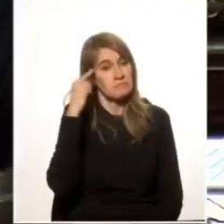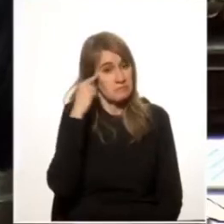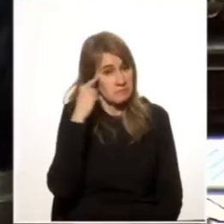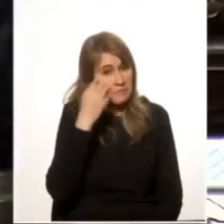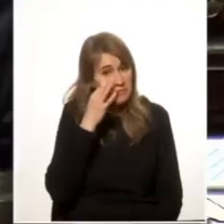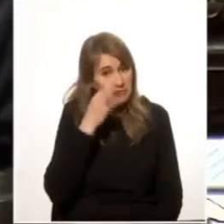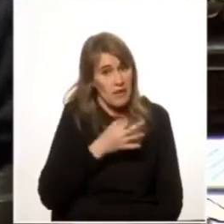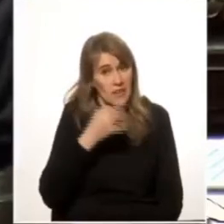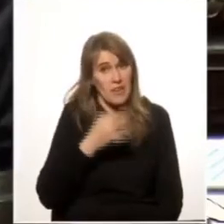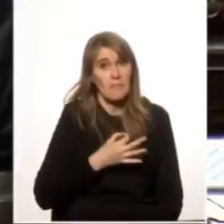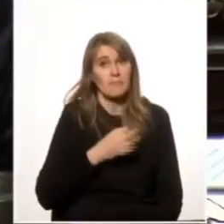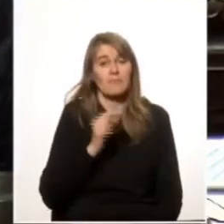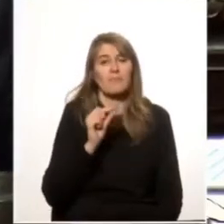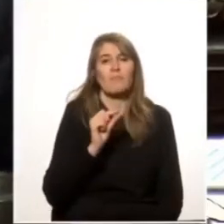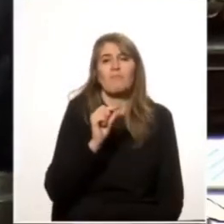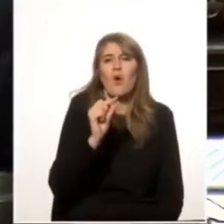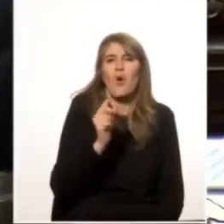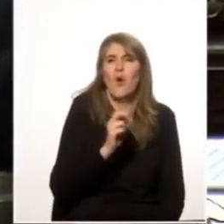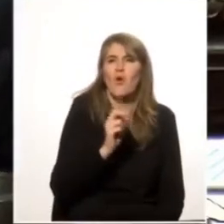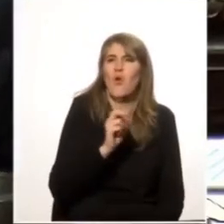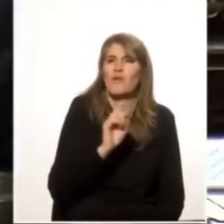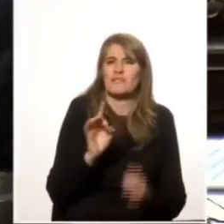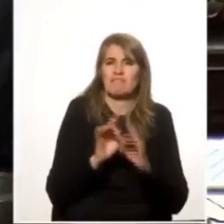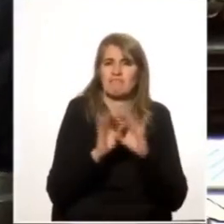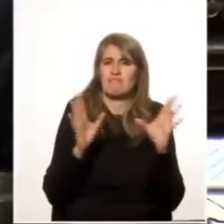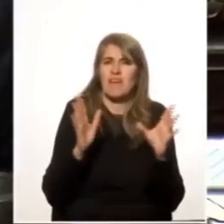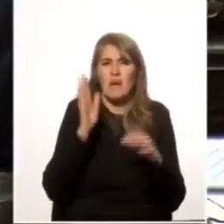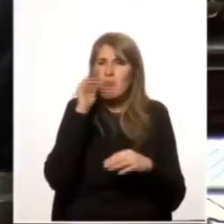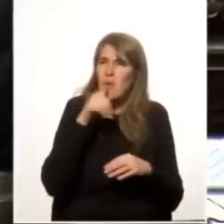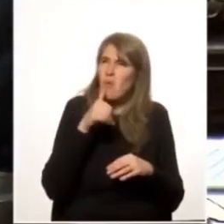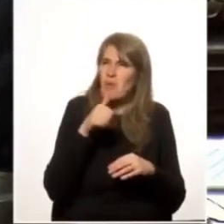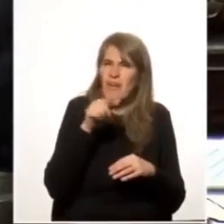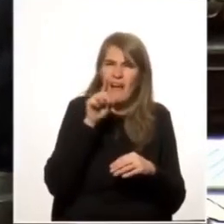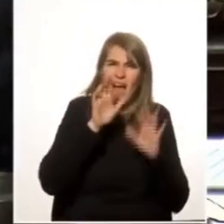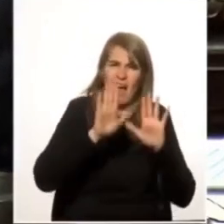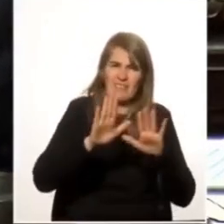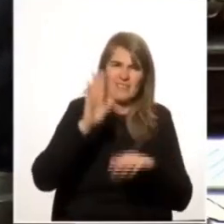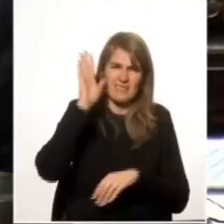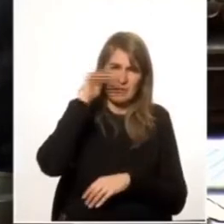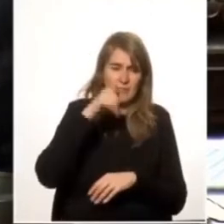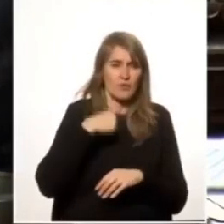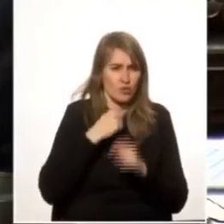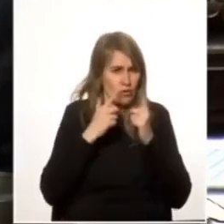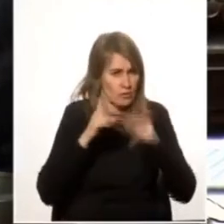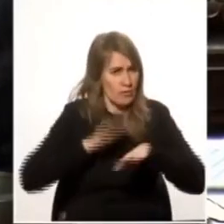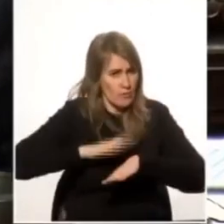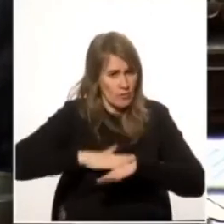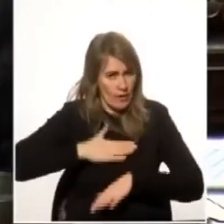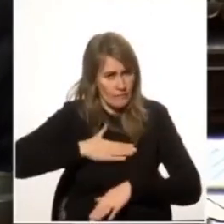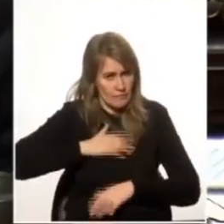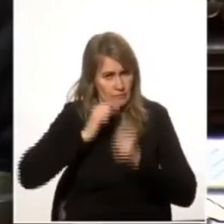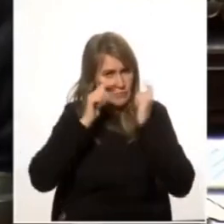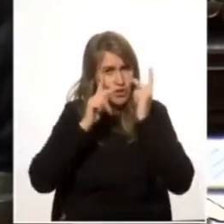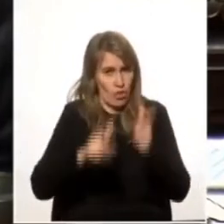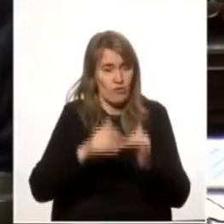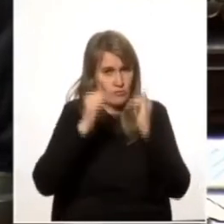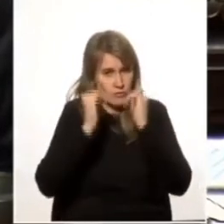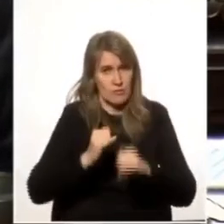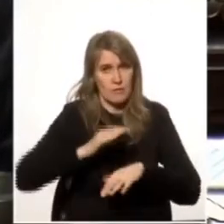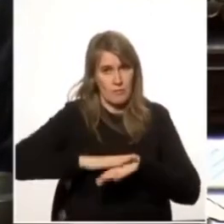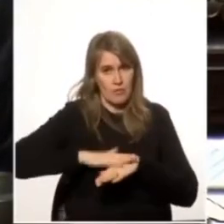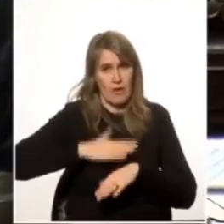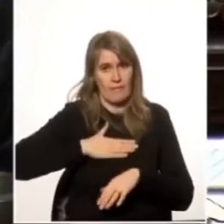es muy poco republicano, y me hago cargo de lo que digo todo este